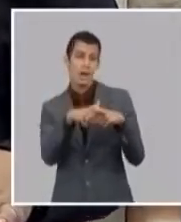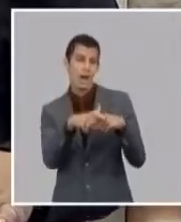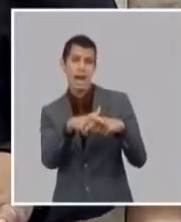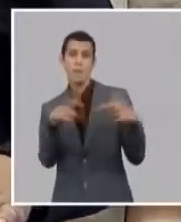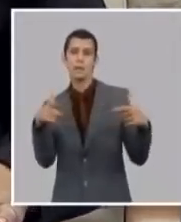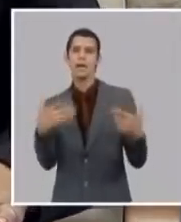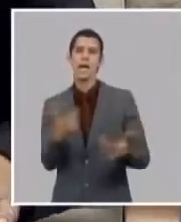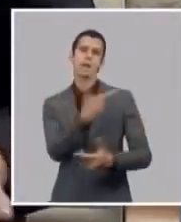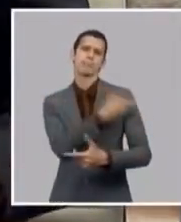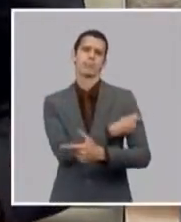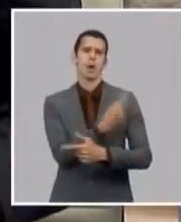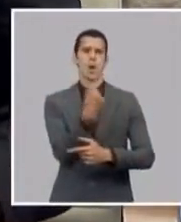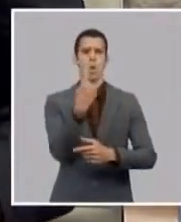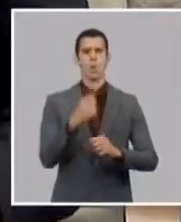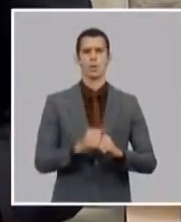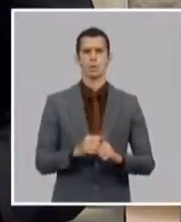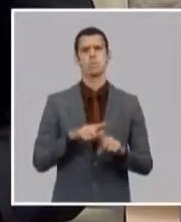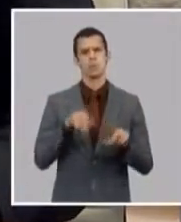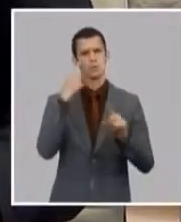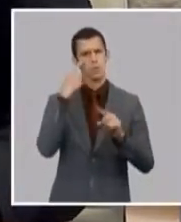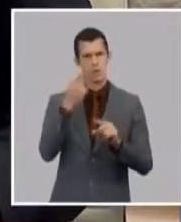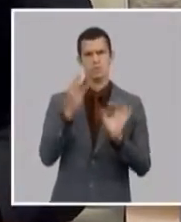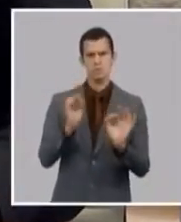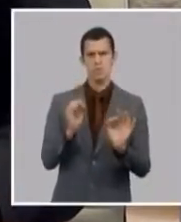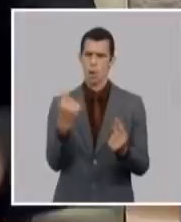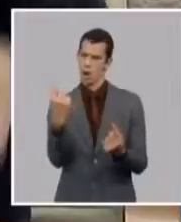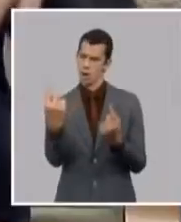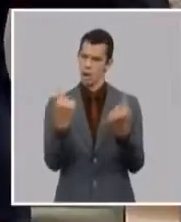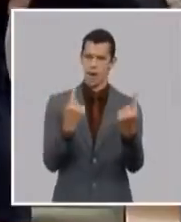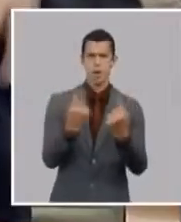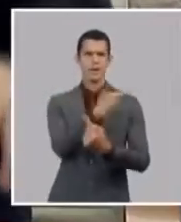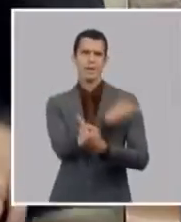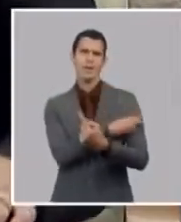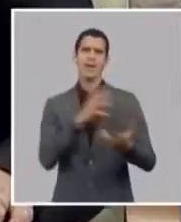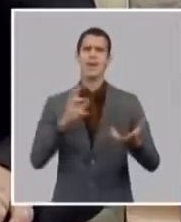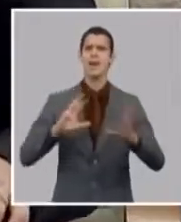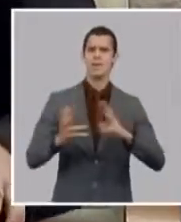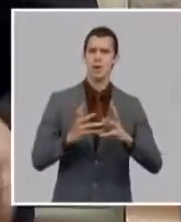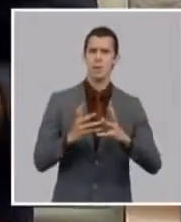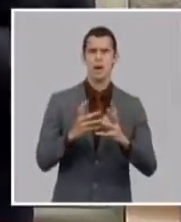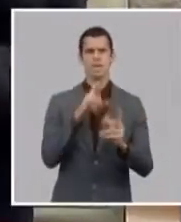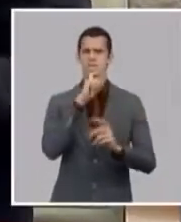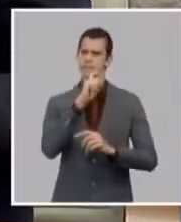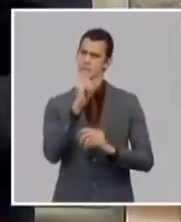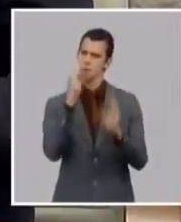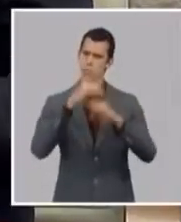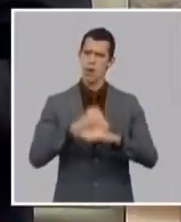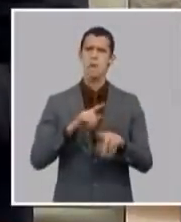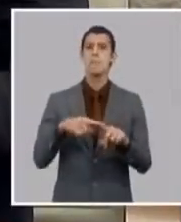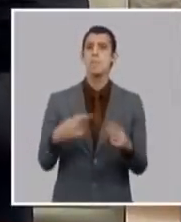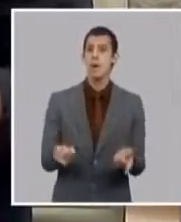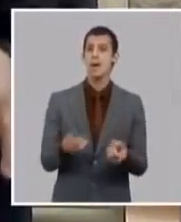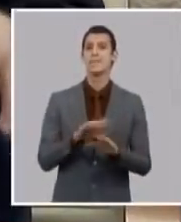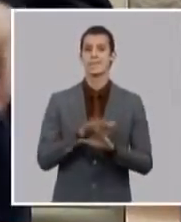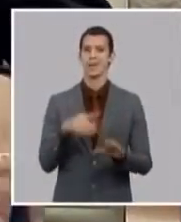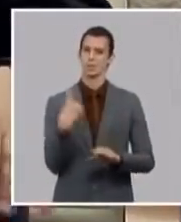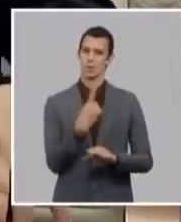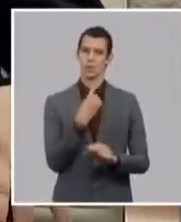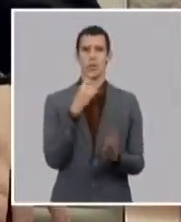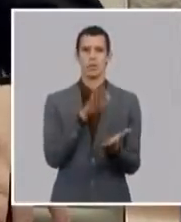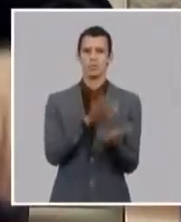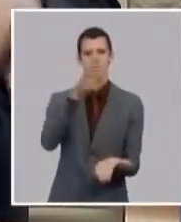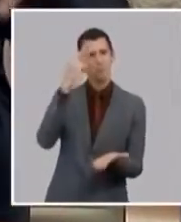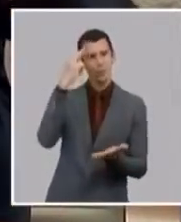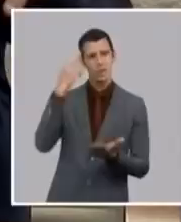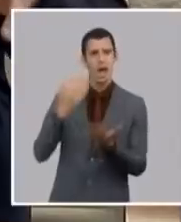de que no existe dificultad para poder nosotros ratificar dos elementos dos compromisos que hemos hecho